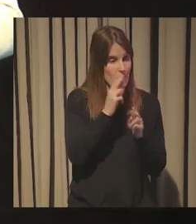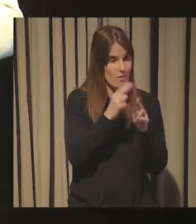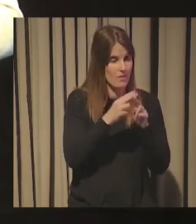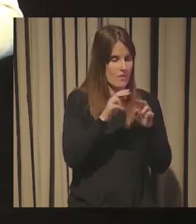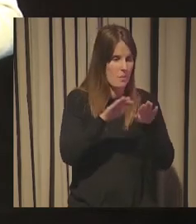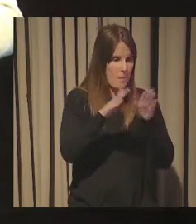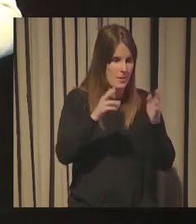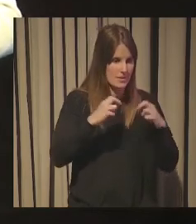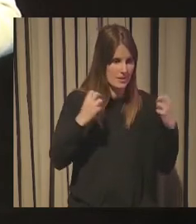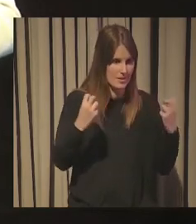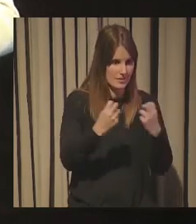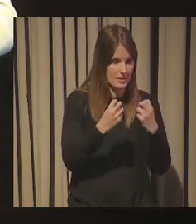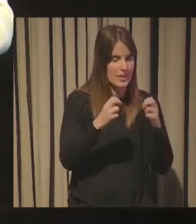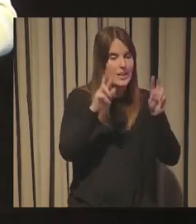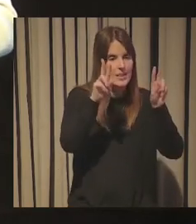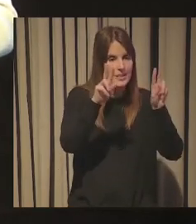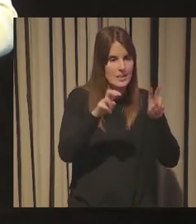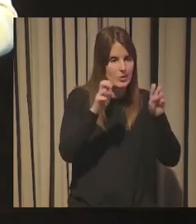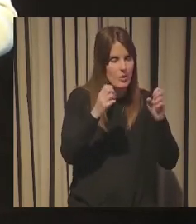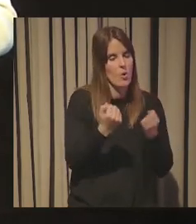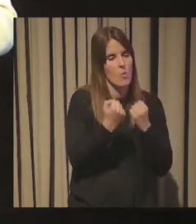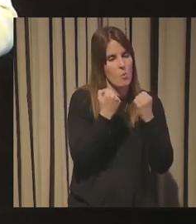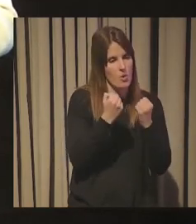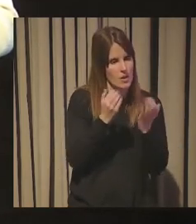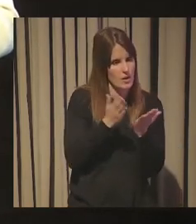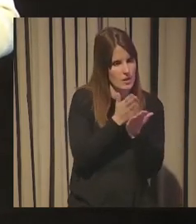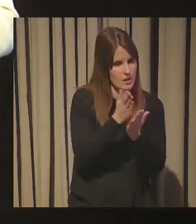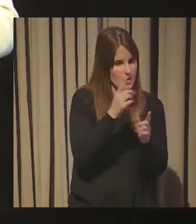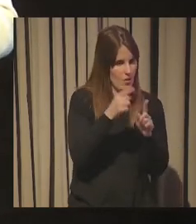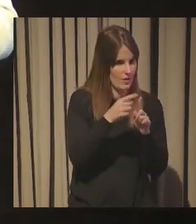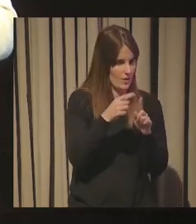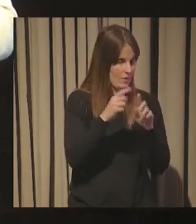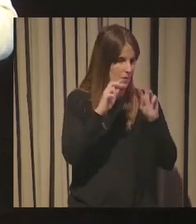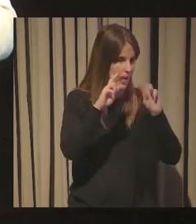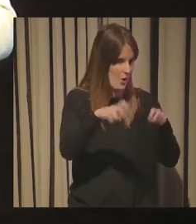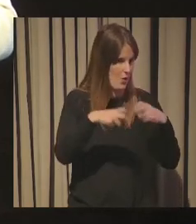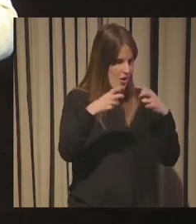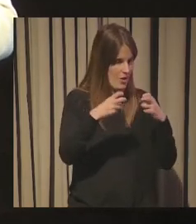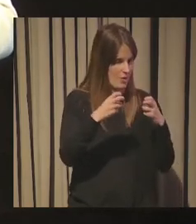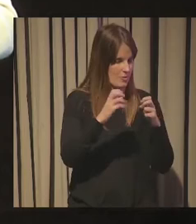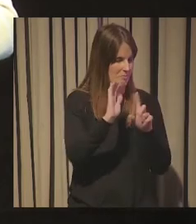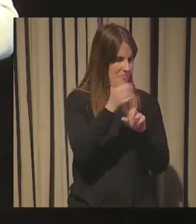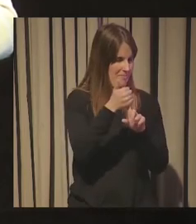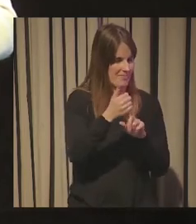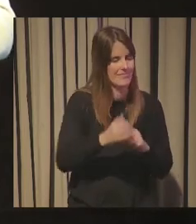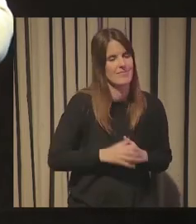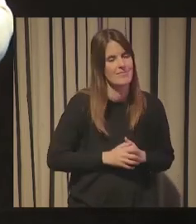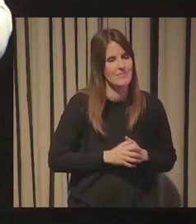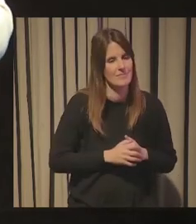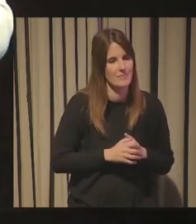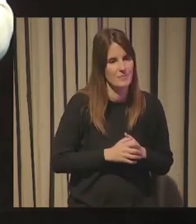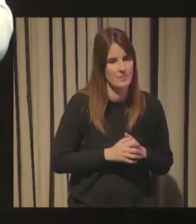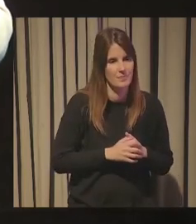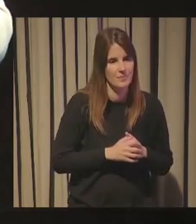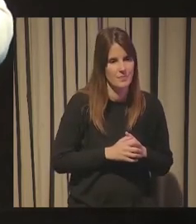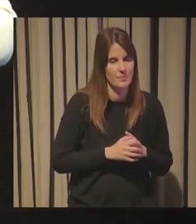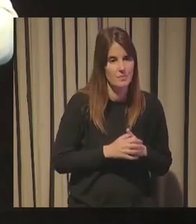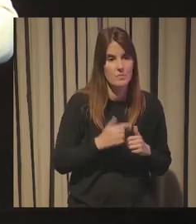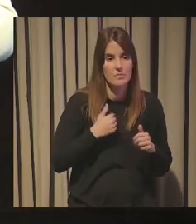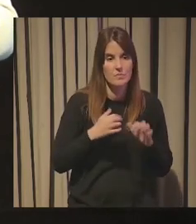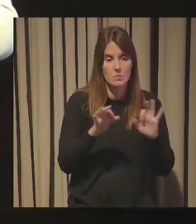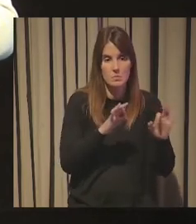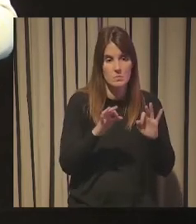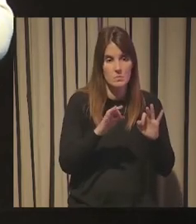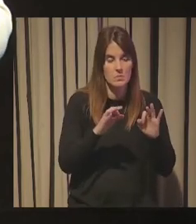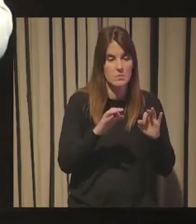por título The Power of Trends for Innovation, el poder de las tendencias para la innovación y tenemos preparada una mesa